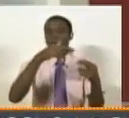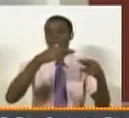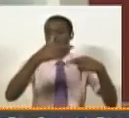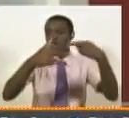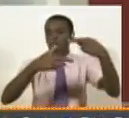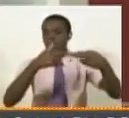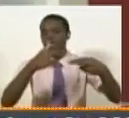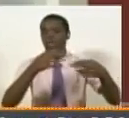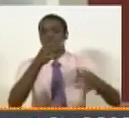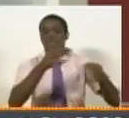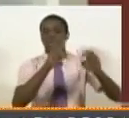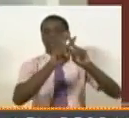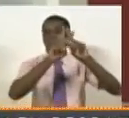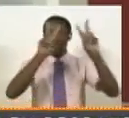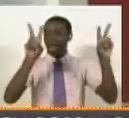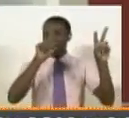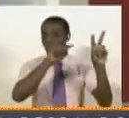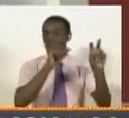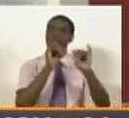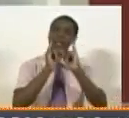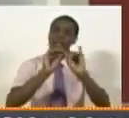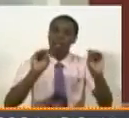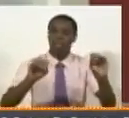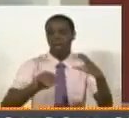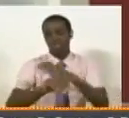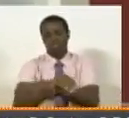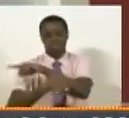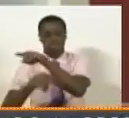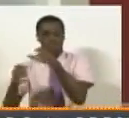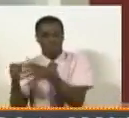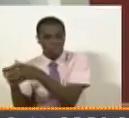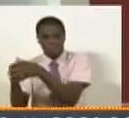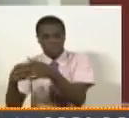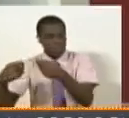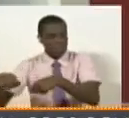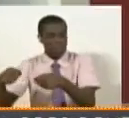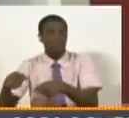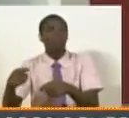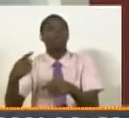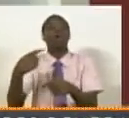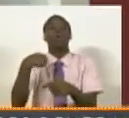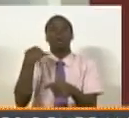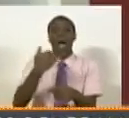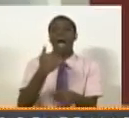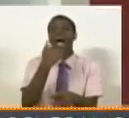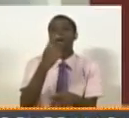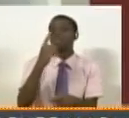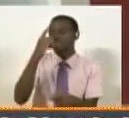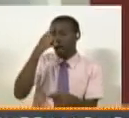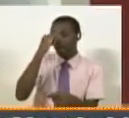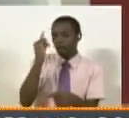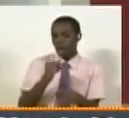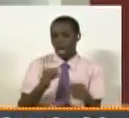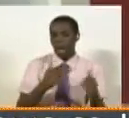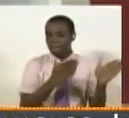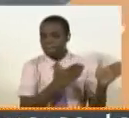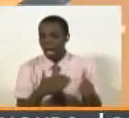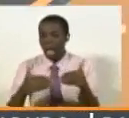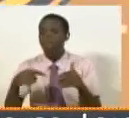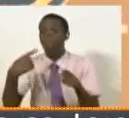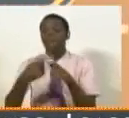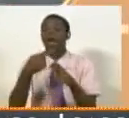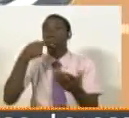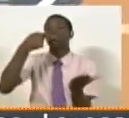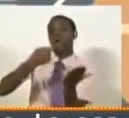a la colectividad. Estos grupos de extrema derecha, ya decía por allí además el Plan Samor y además un nombre, Julio Borges. Nosotros